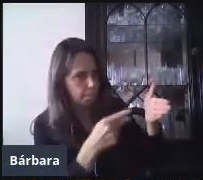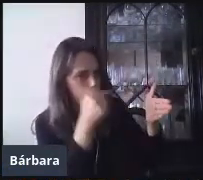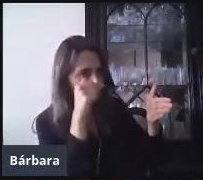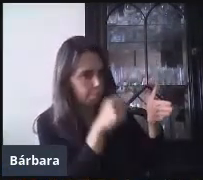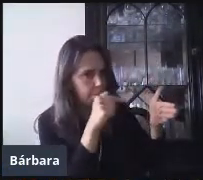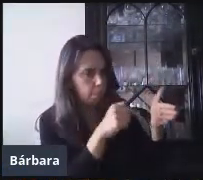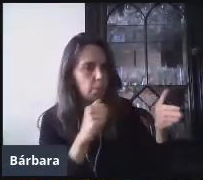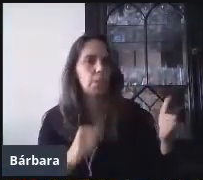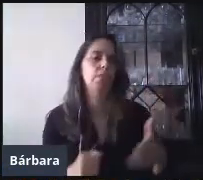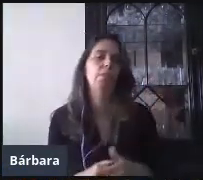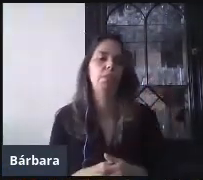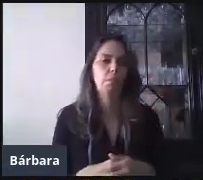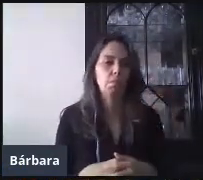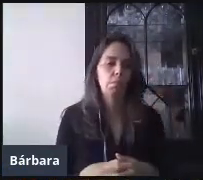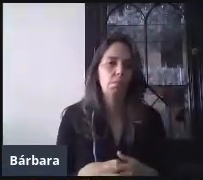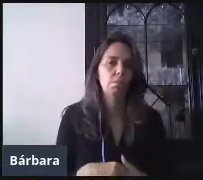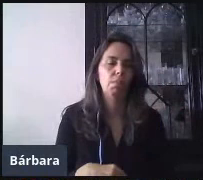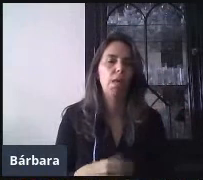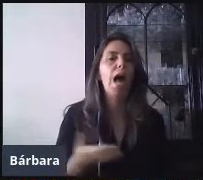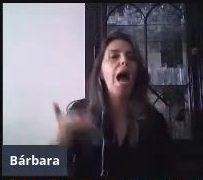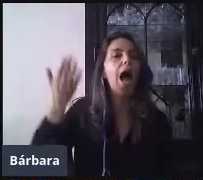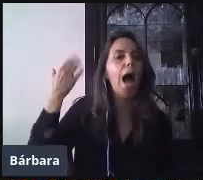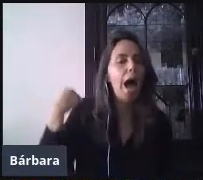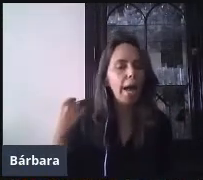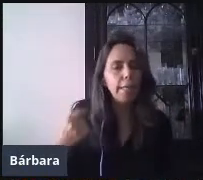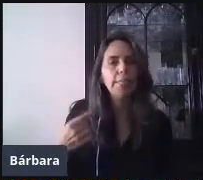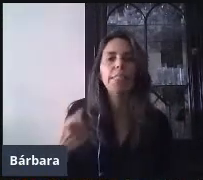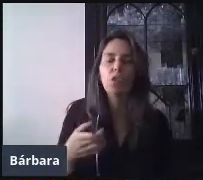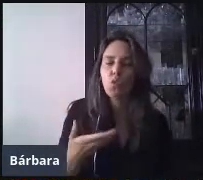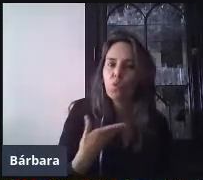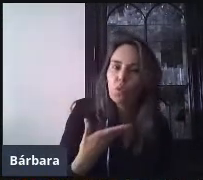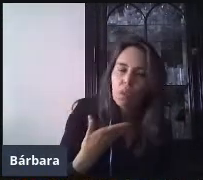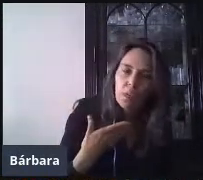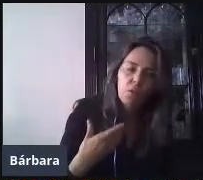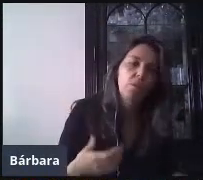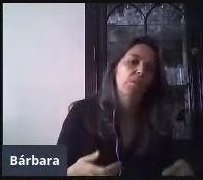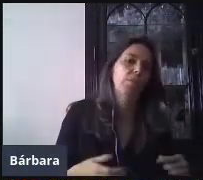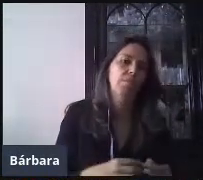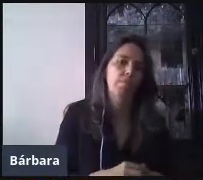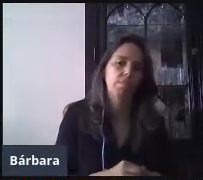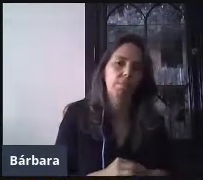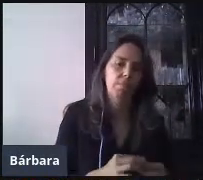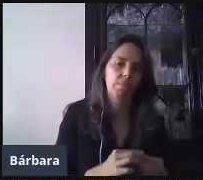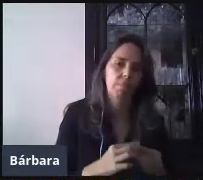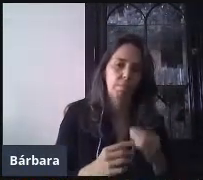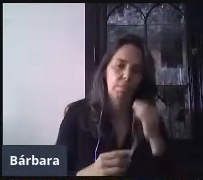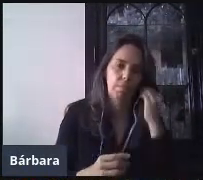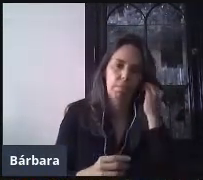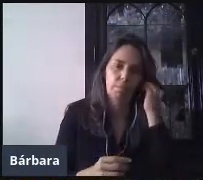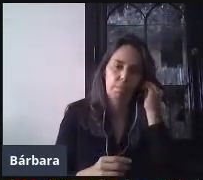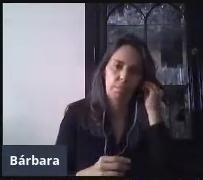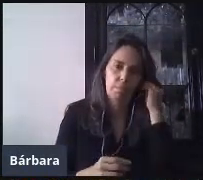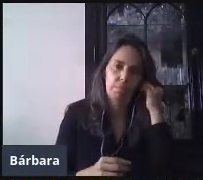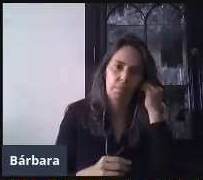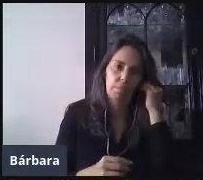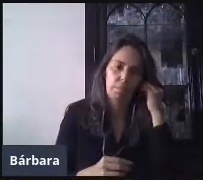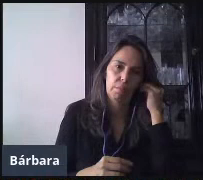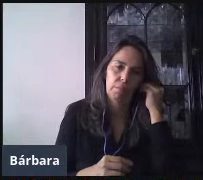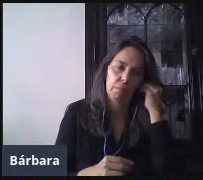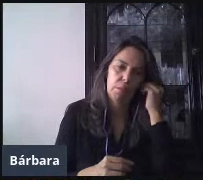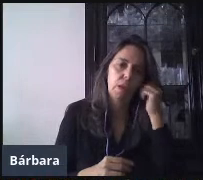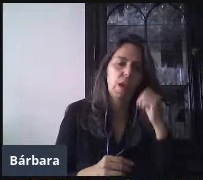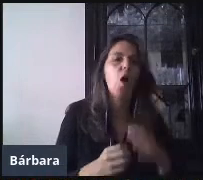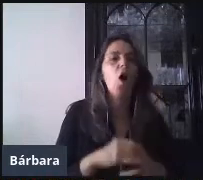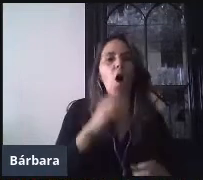sino que ya podemos tener nuestro material previamente diseñado para que sea más fácil y nos ahorre un poco de tiempo. La otra es redactarlo directamente